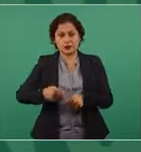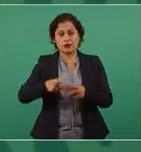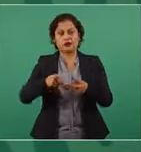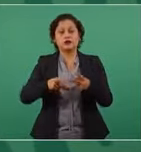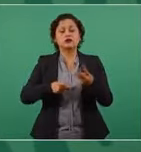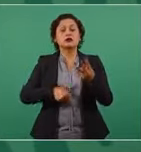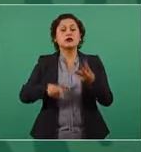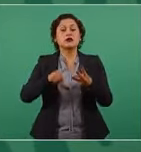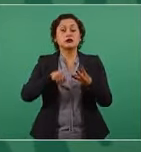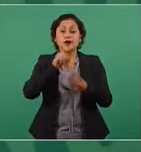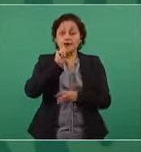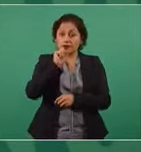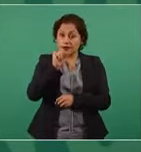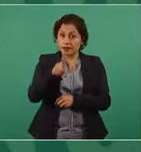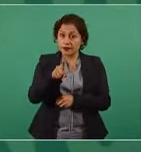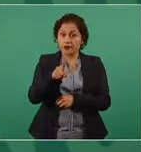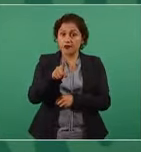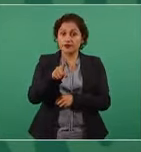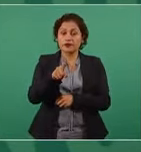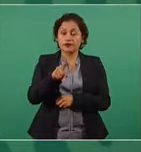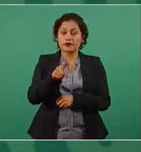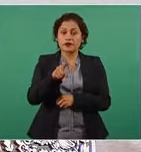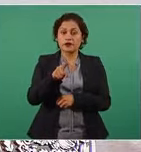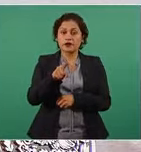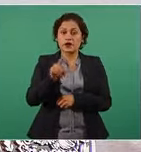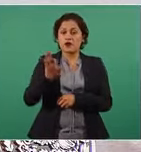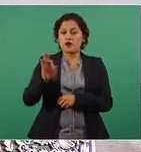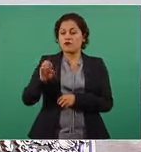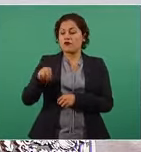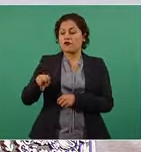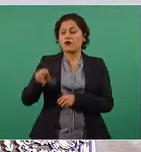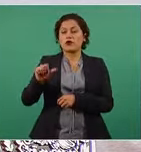en este caso Fonatur,